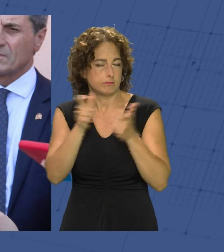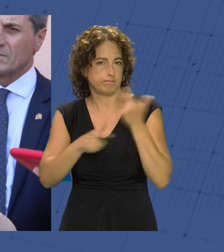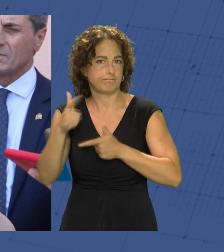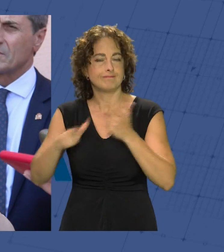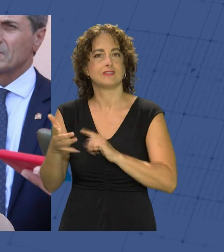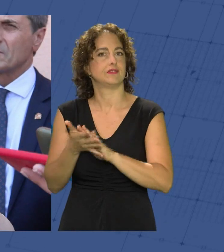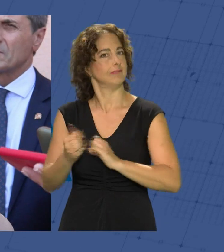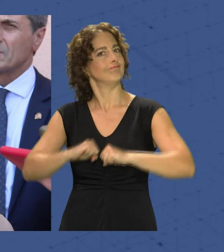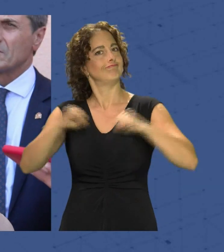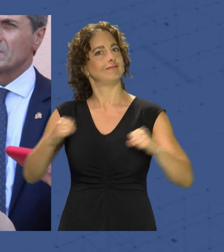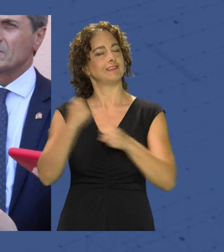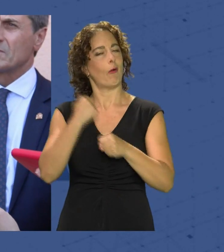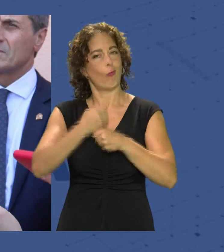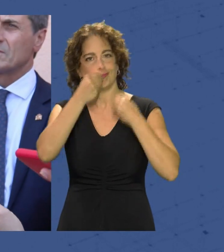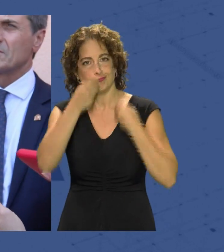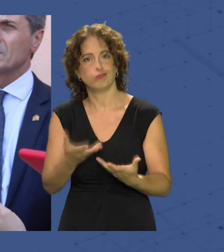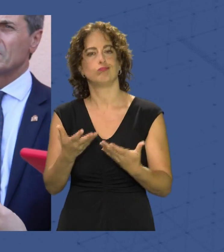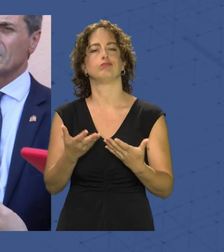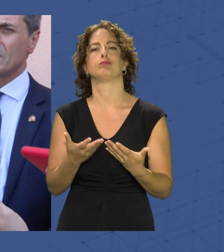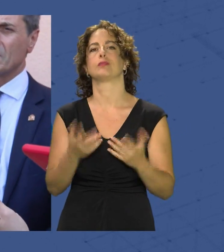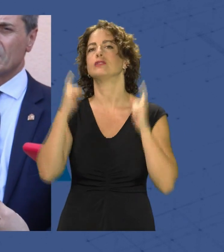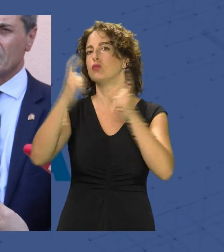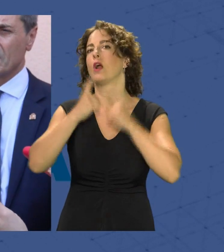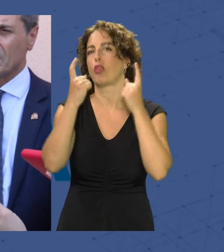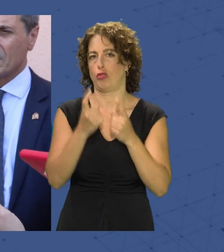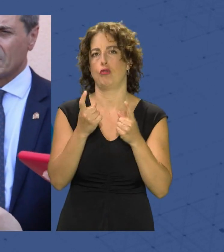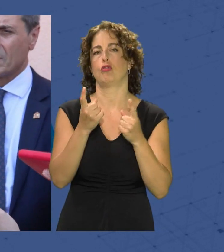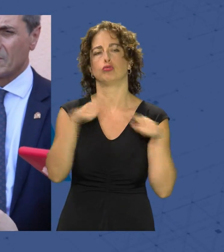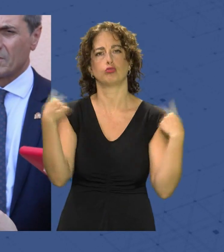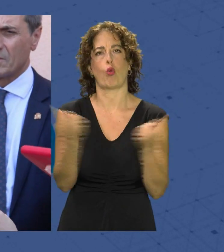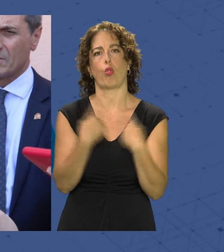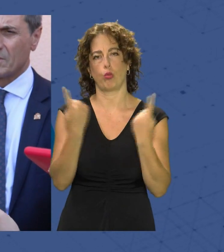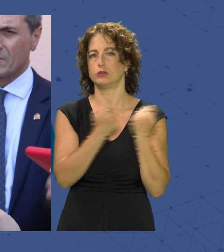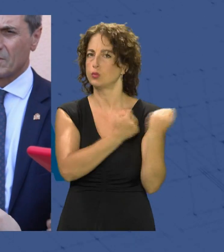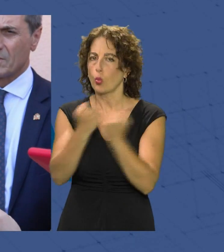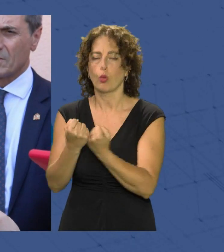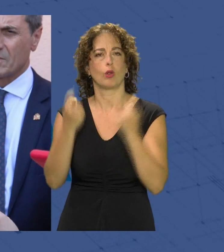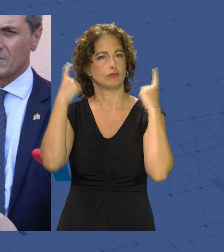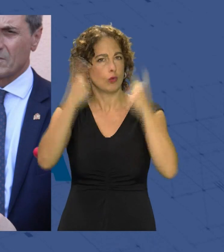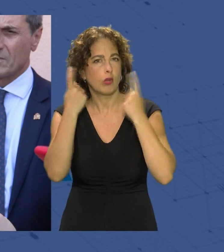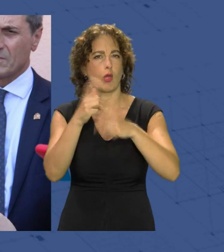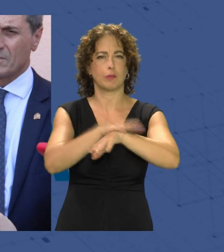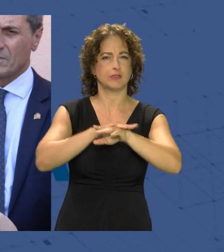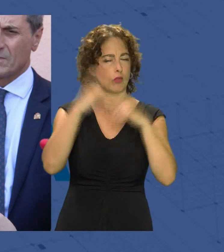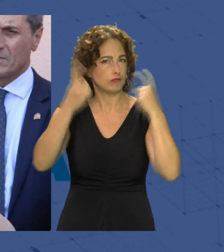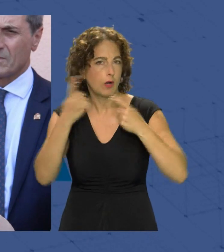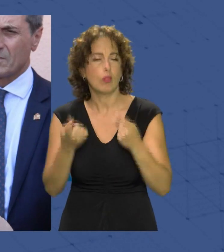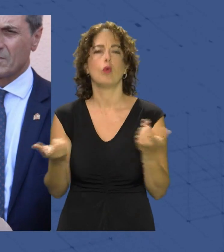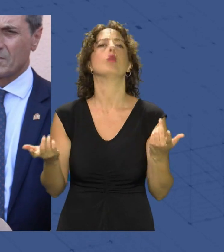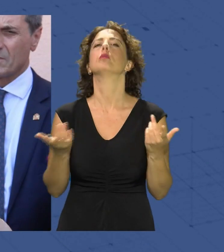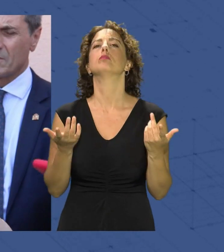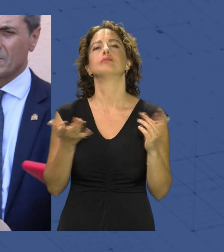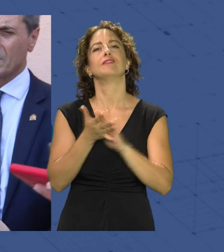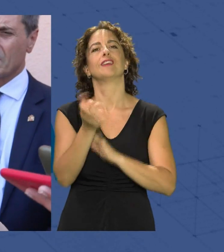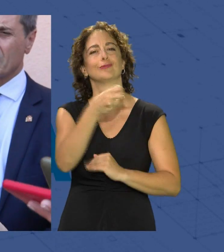excelente trabajo, desde luego un esfuerzo por parte de todas las instituciones y administraciones que está teniendo